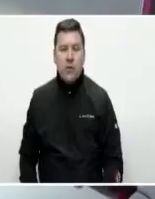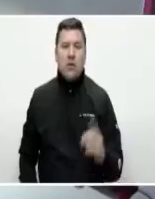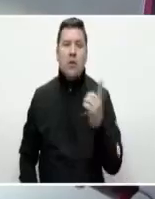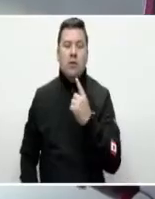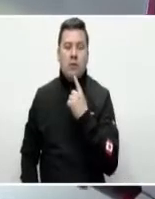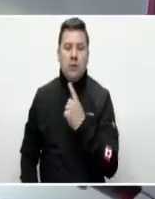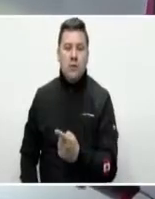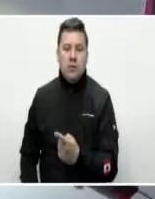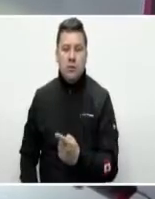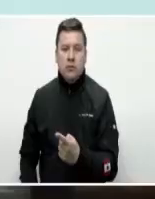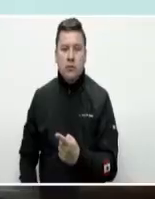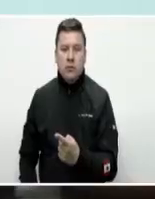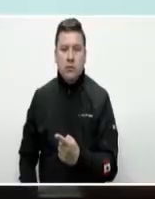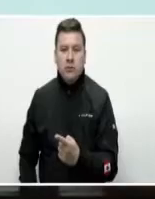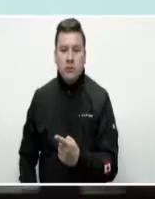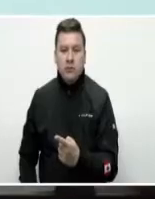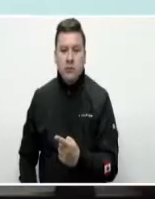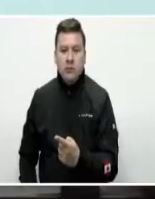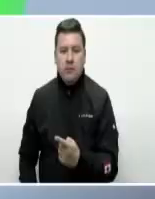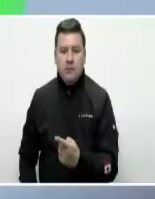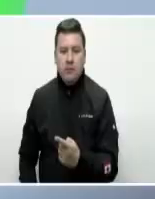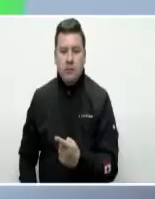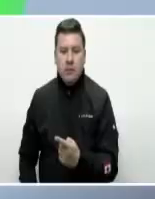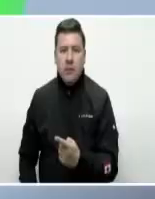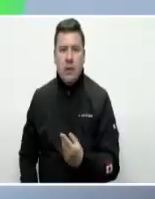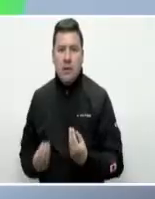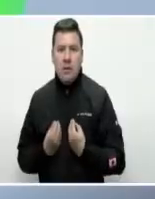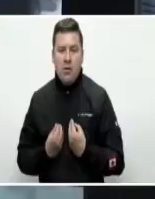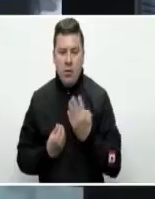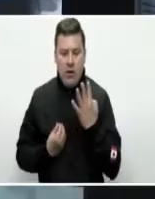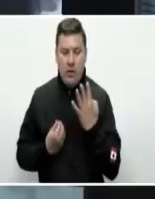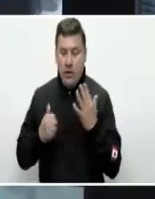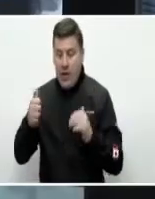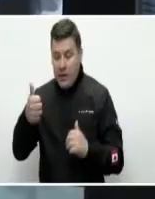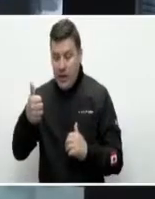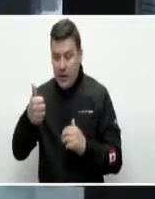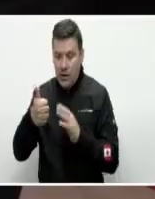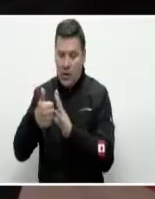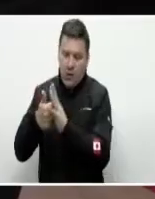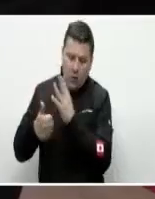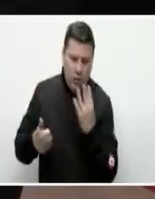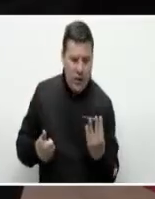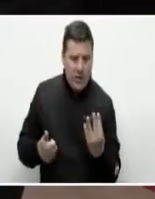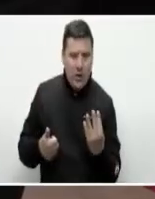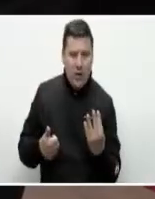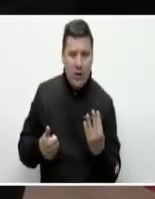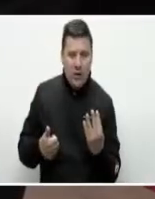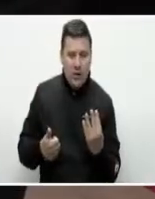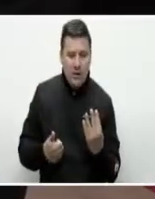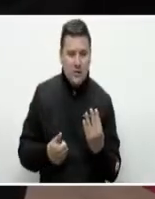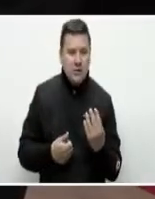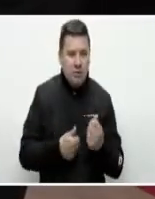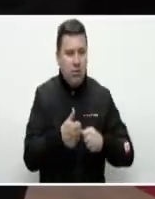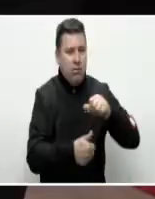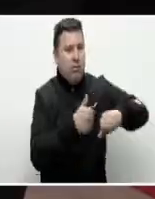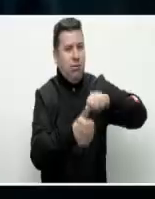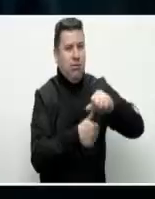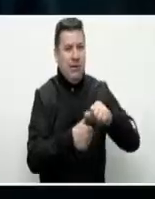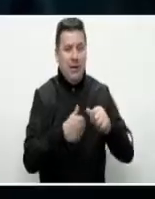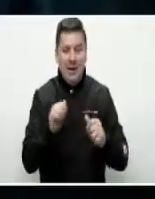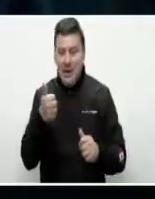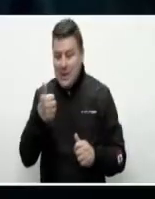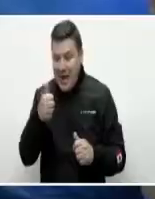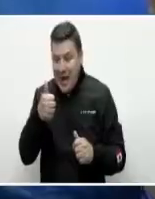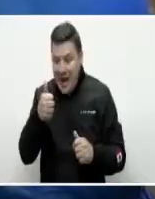solamente están sobreviviendo cuatro emprendimientos. Nosotros tenemos una cifra de seis. Vuelvo y repito, durante